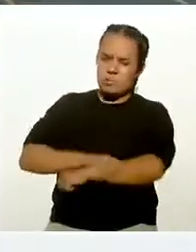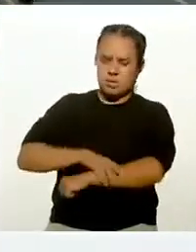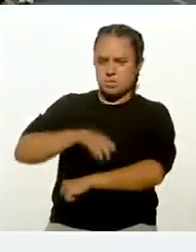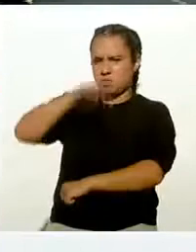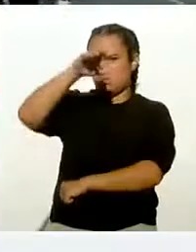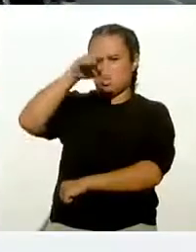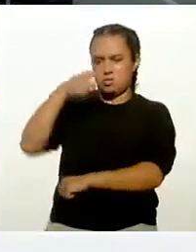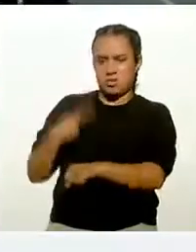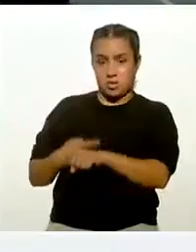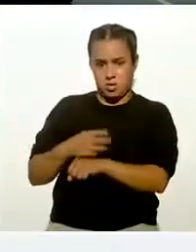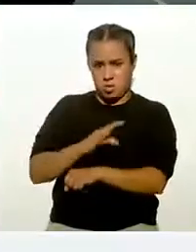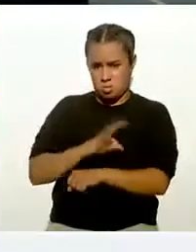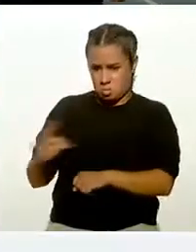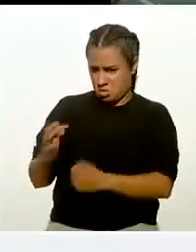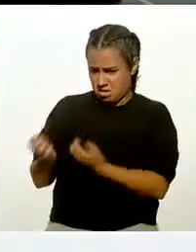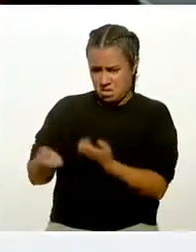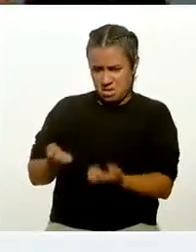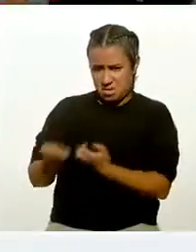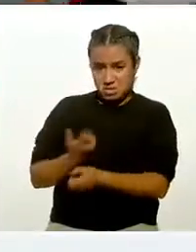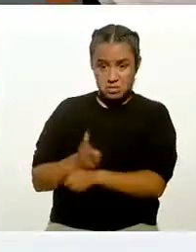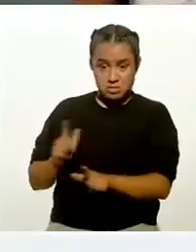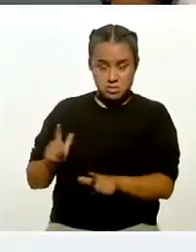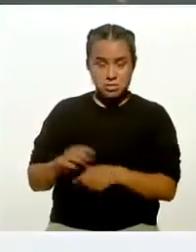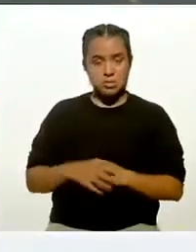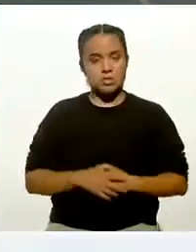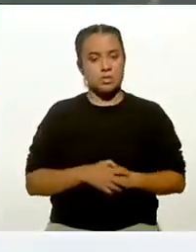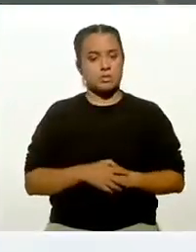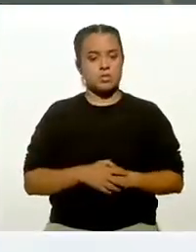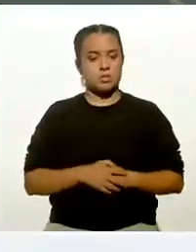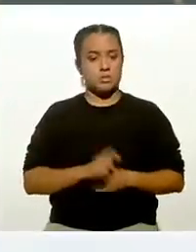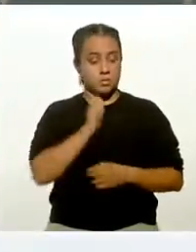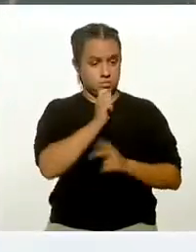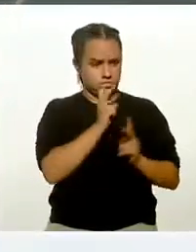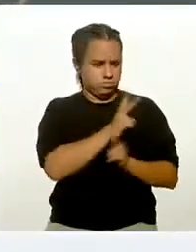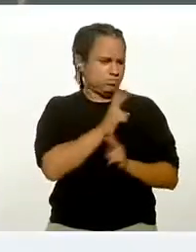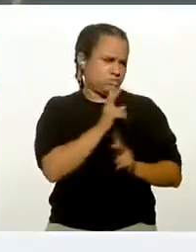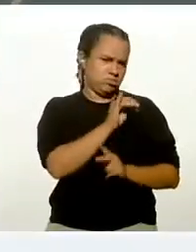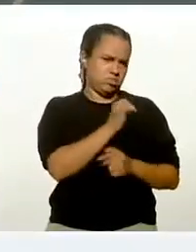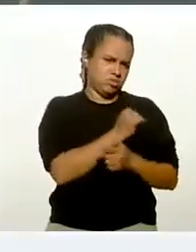ejercicio? ¿Cómo lo recomiendas? ¿Los de respiración? Sí.